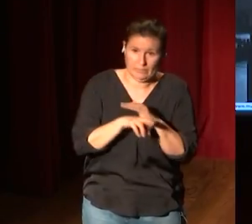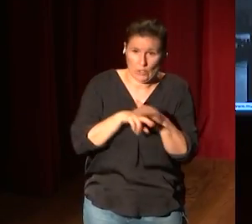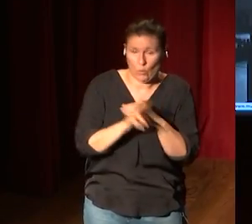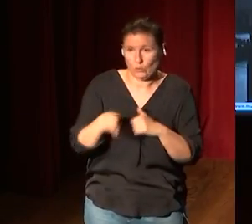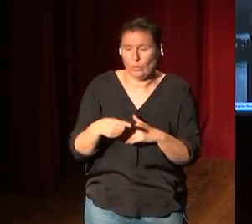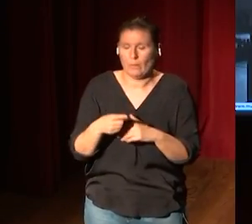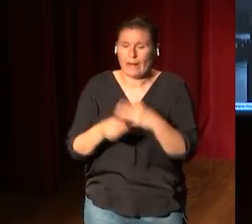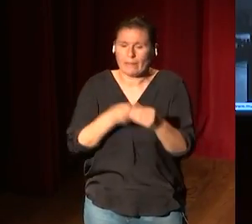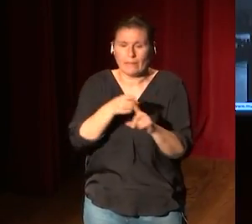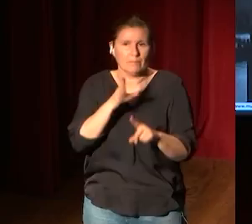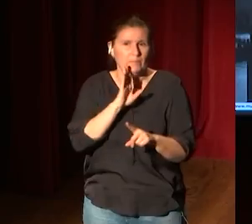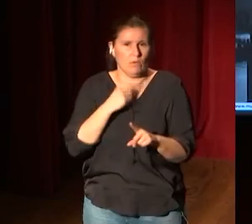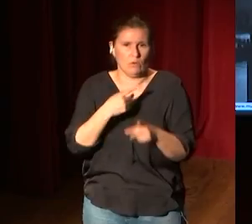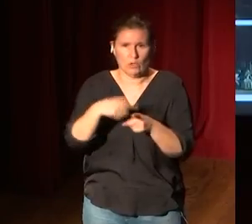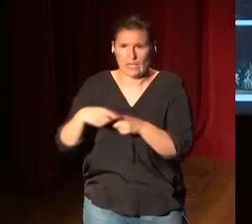este tipo de cosas